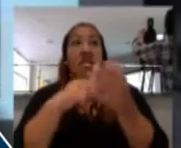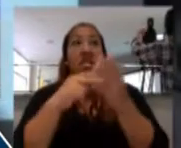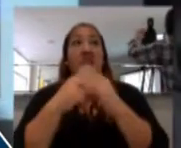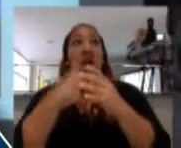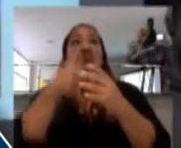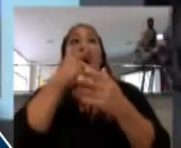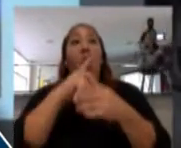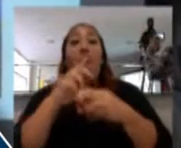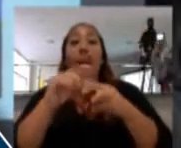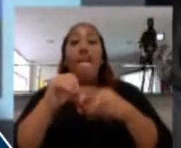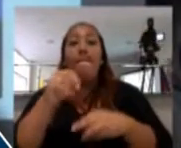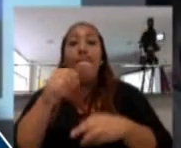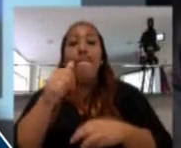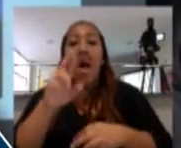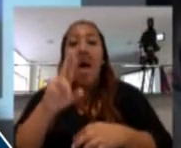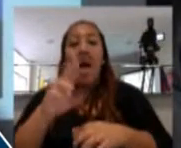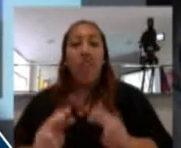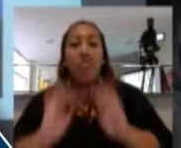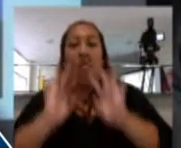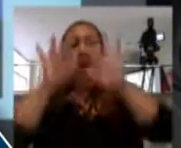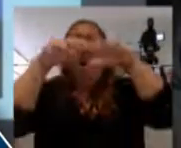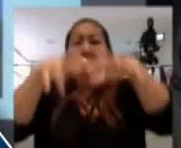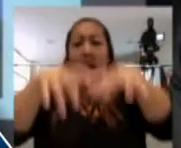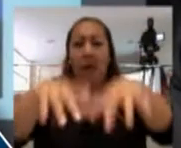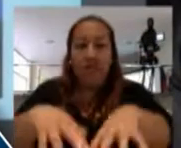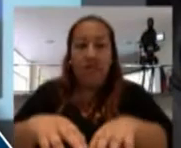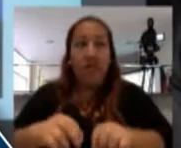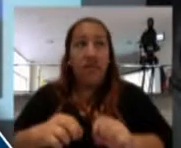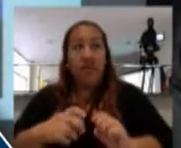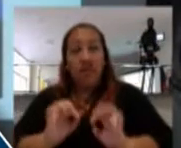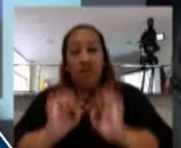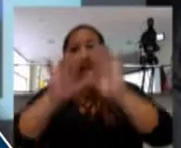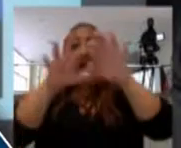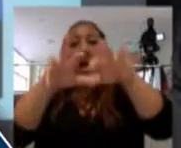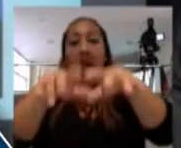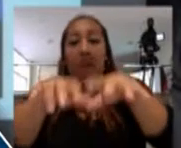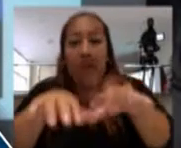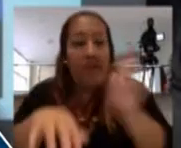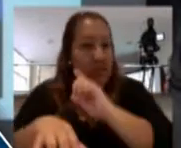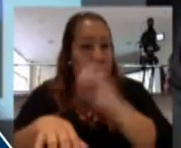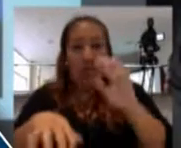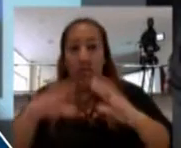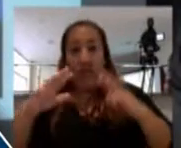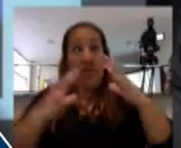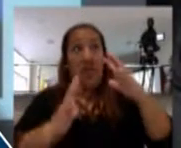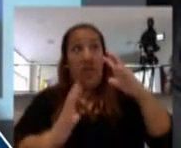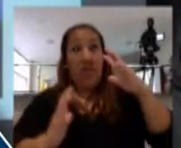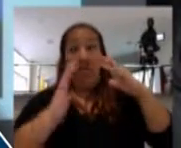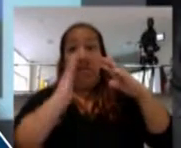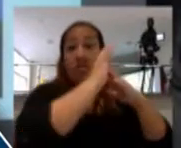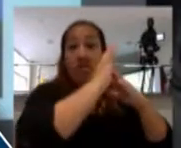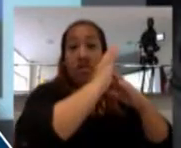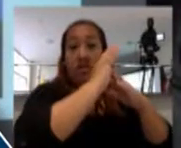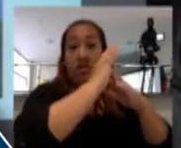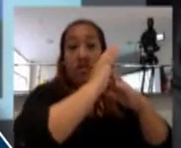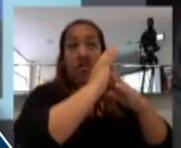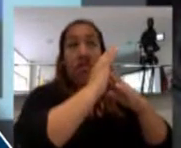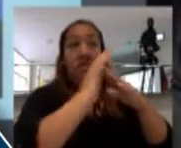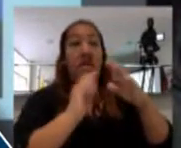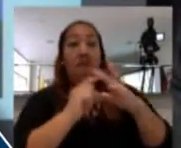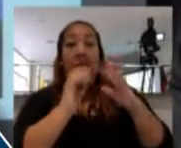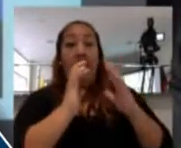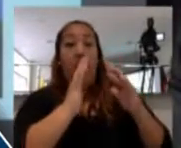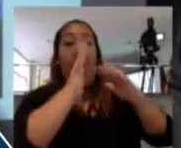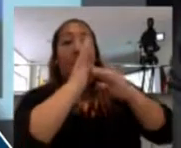mareas del mar termine entrando a la zona, digamos, la zona